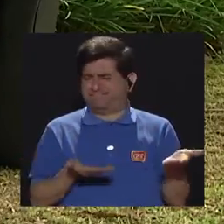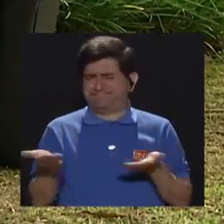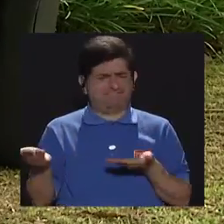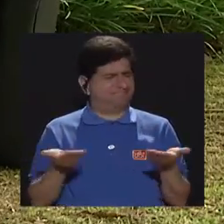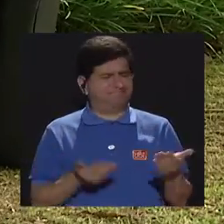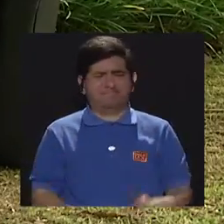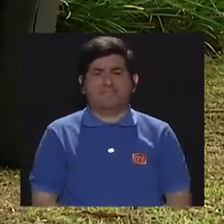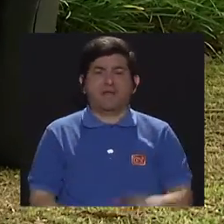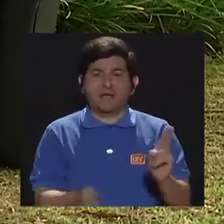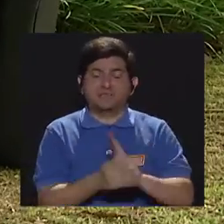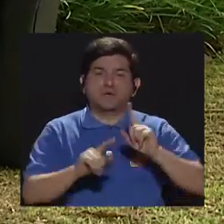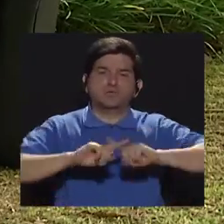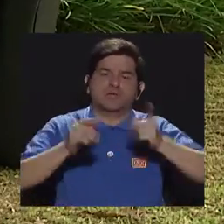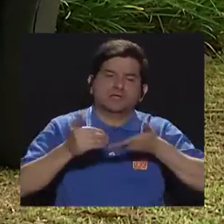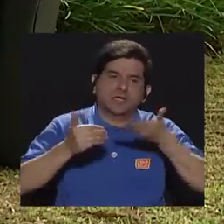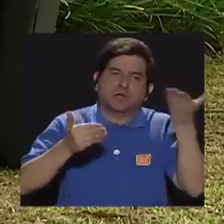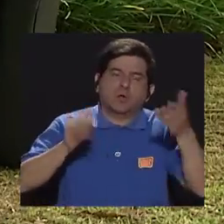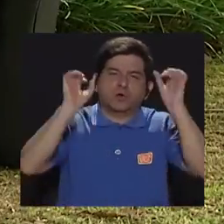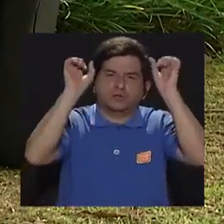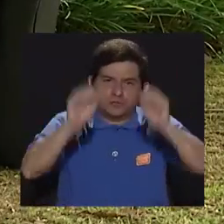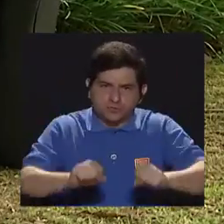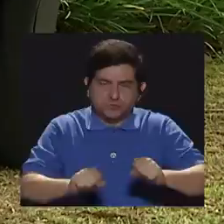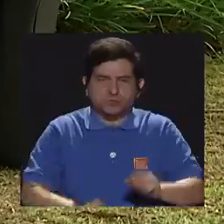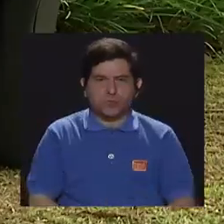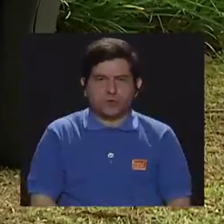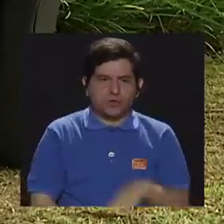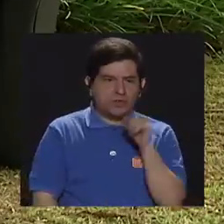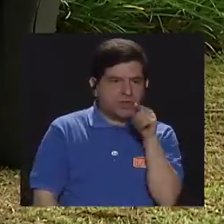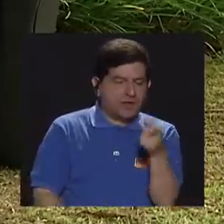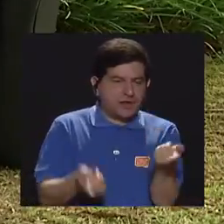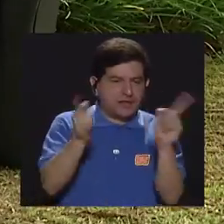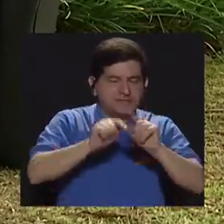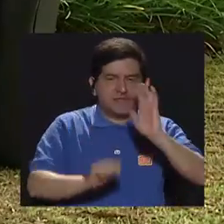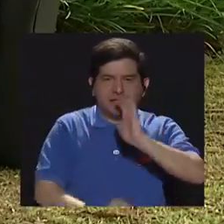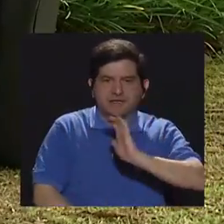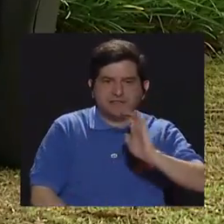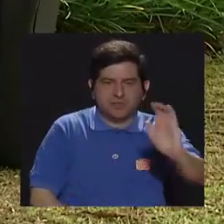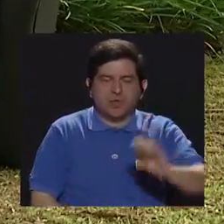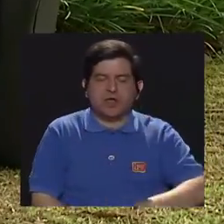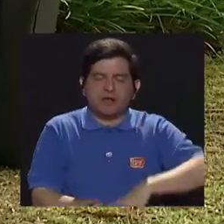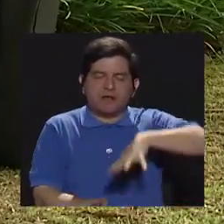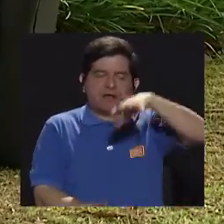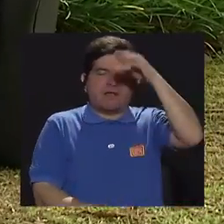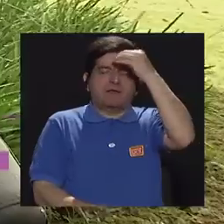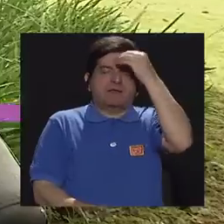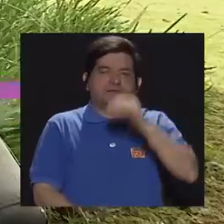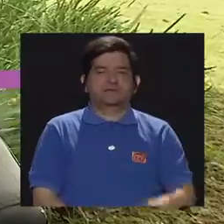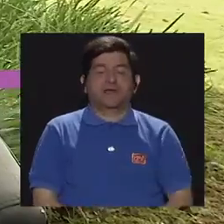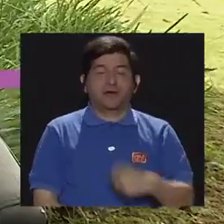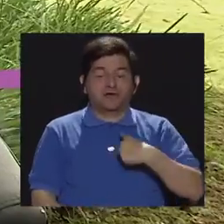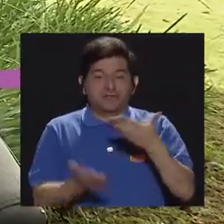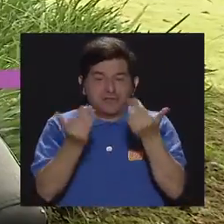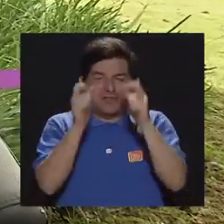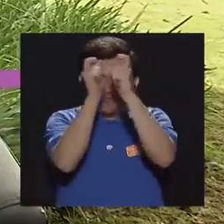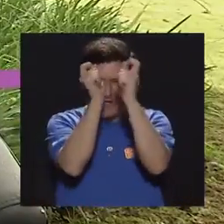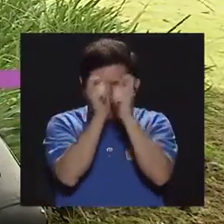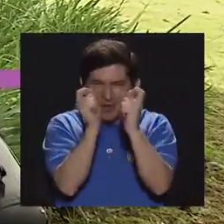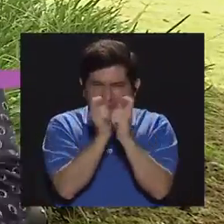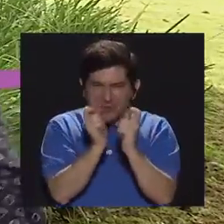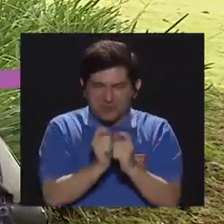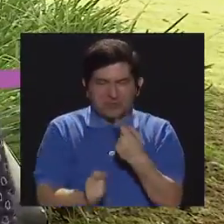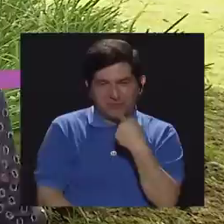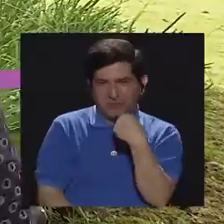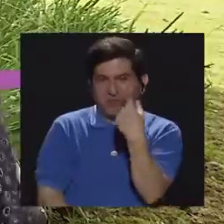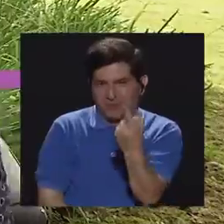Ahora se utilizan otras cosas para poder, para que el niño logre el aprendizaje, Bueno, yo quisiera detallar un poquito más eso